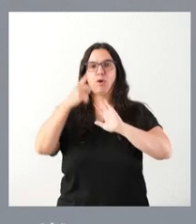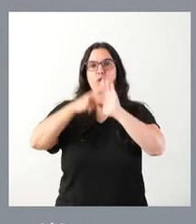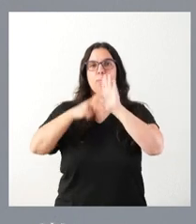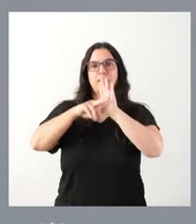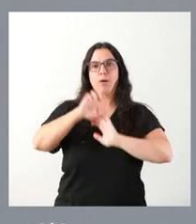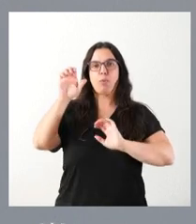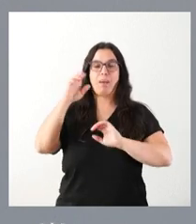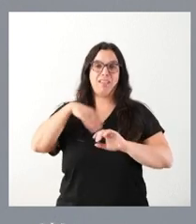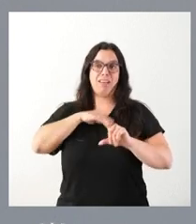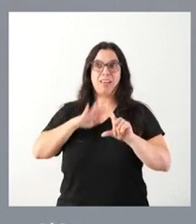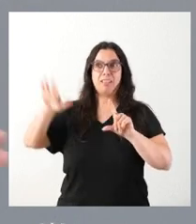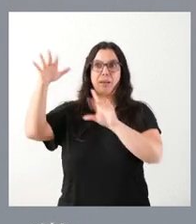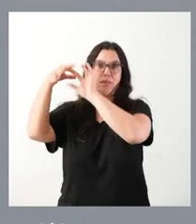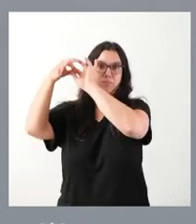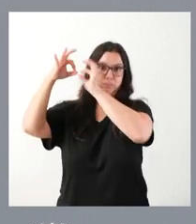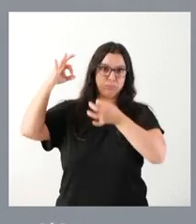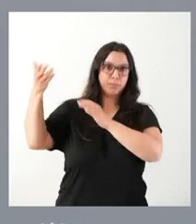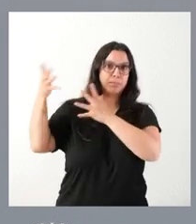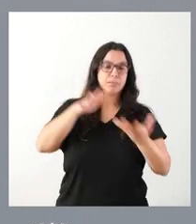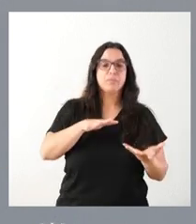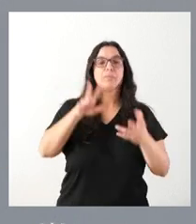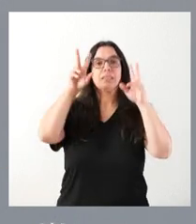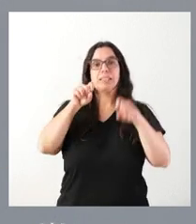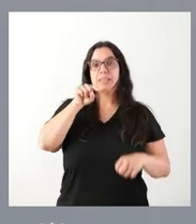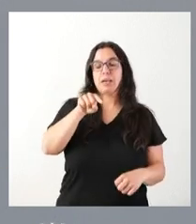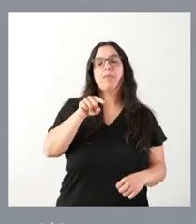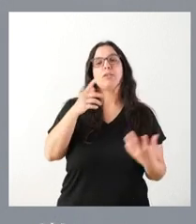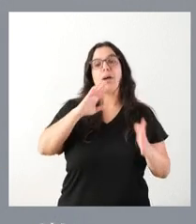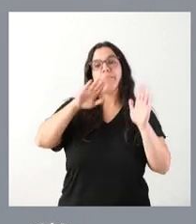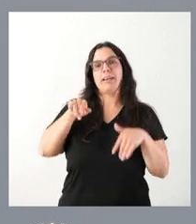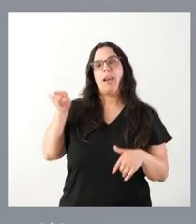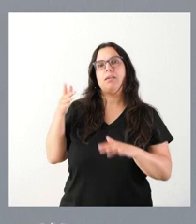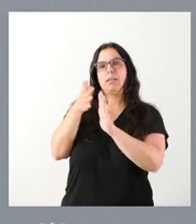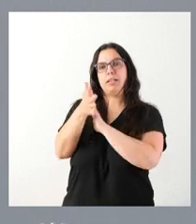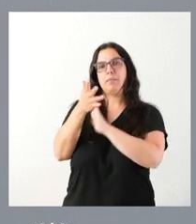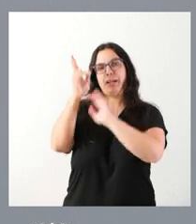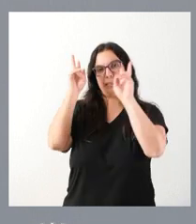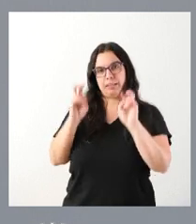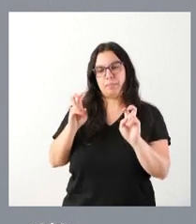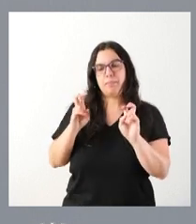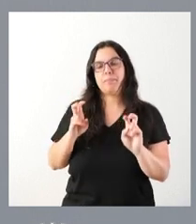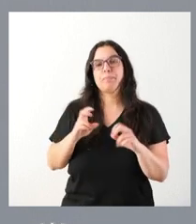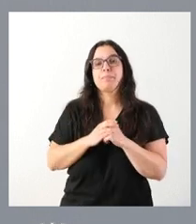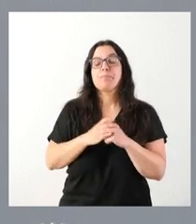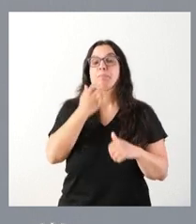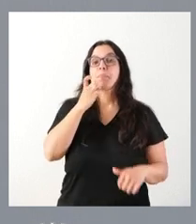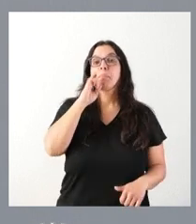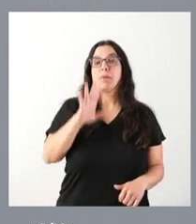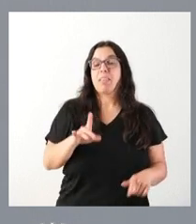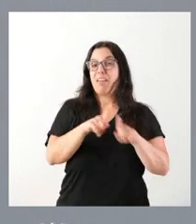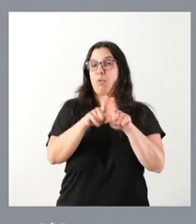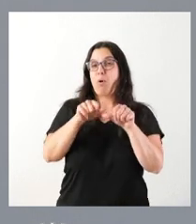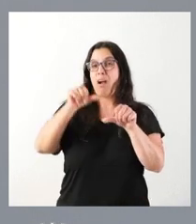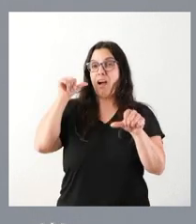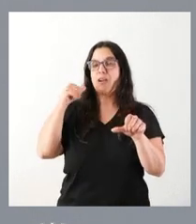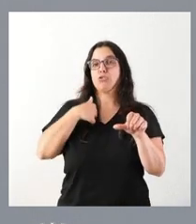estatal en la materia. Y sobre este asunto dará cuenta al final el propio consejero. Si les parece, como en ocasiones anteriores,